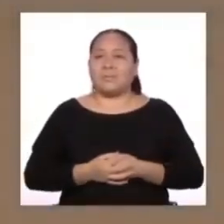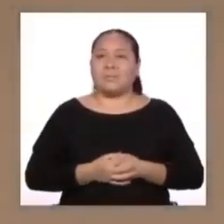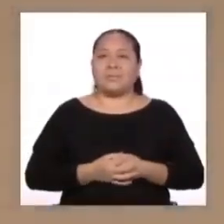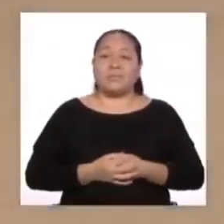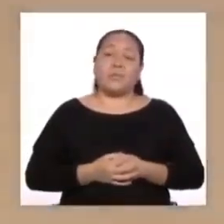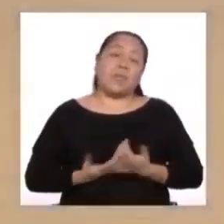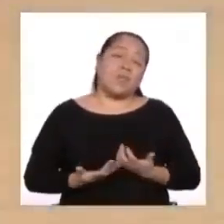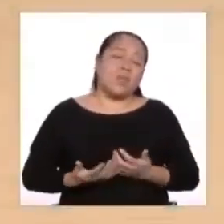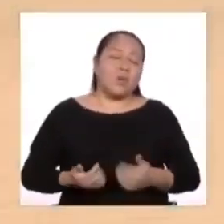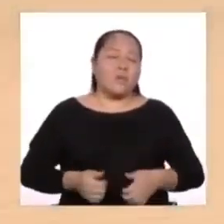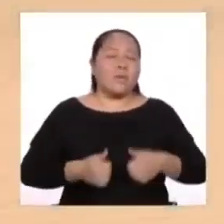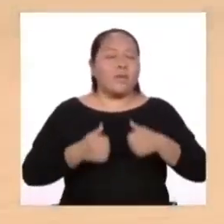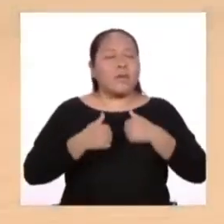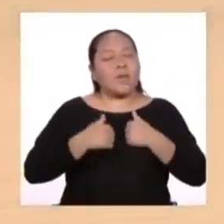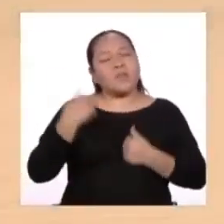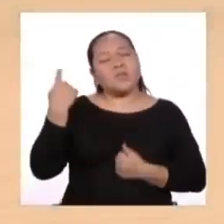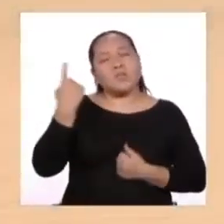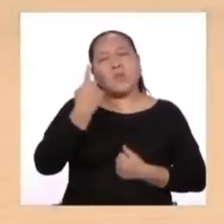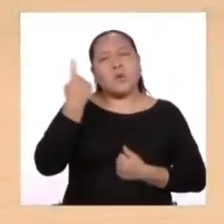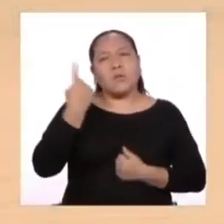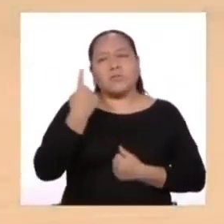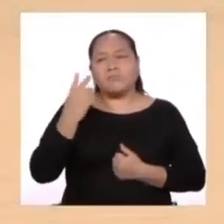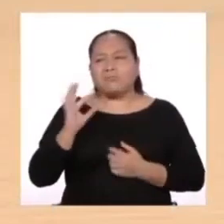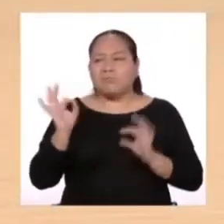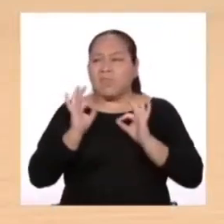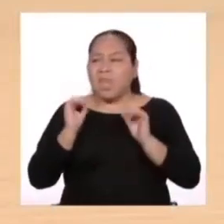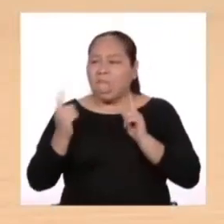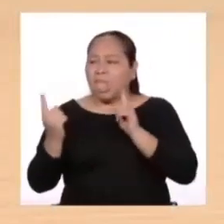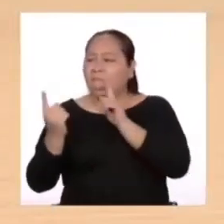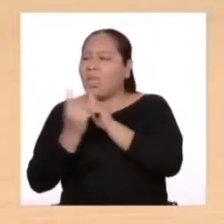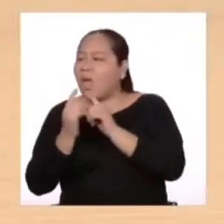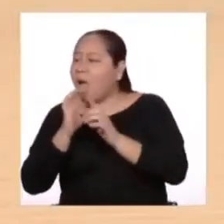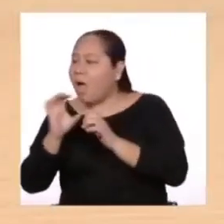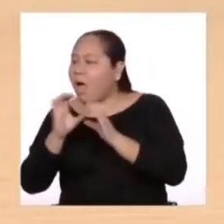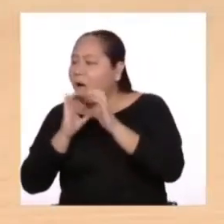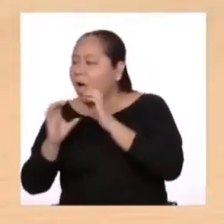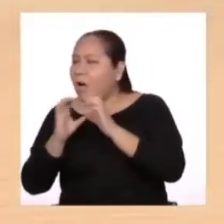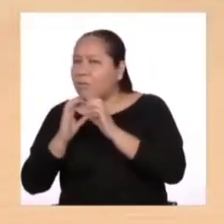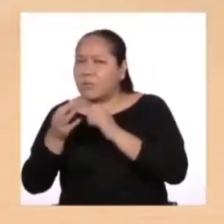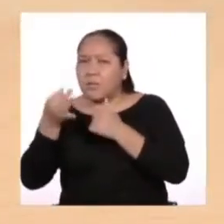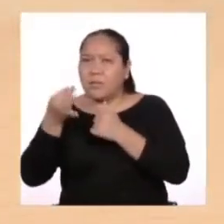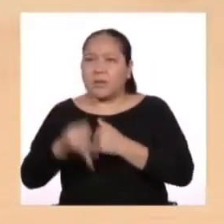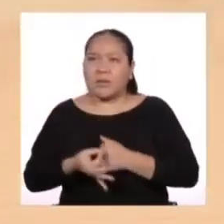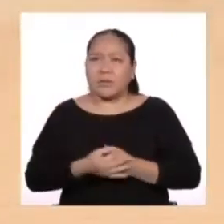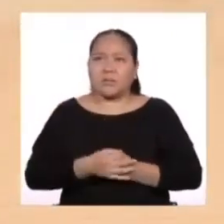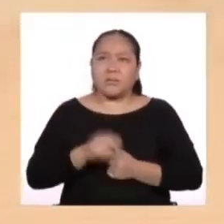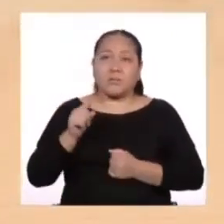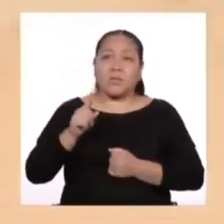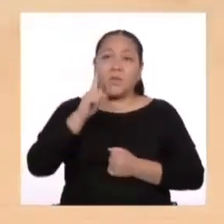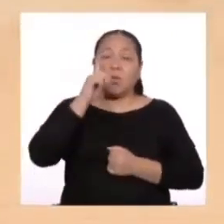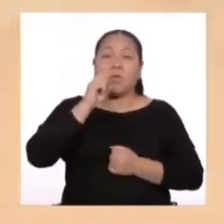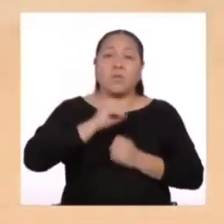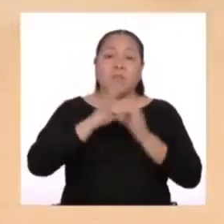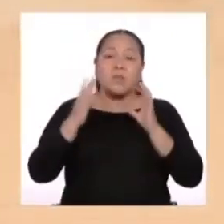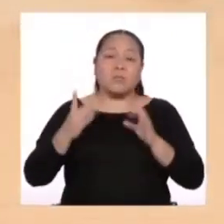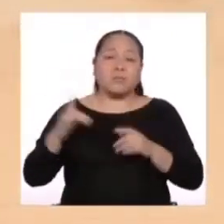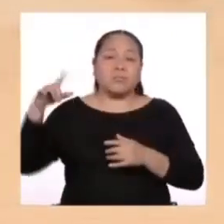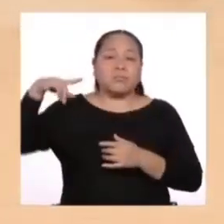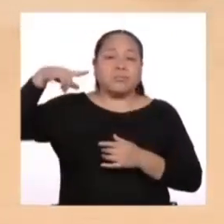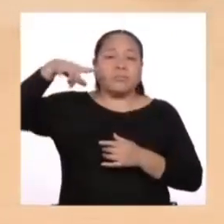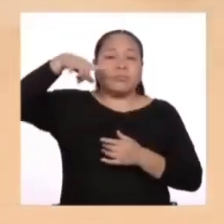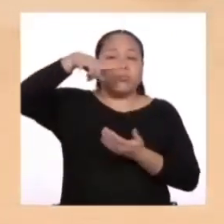Viví así, solo, sin nadie con quien poder hablar verdaderamente hasta que tuve una avería de motor en el desierto del Sahara.